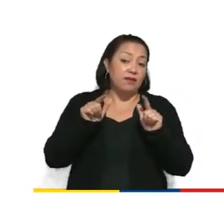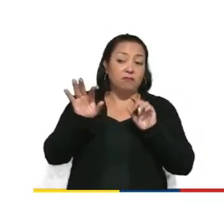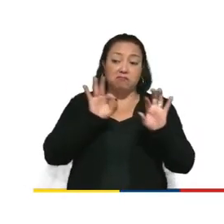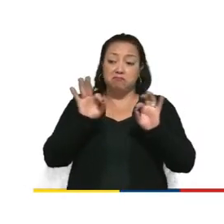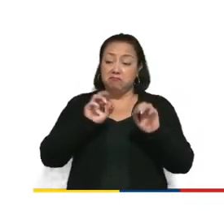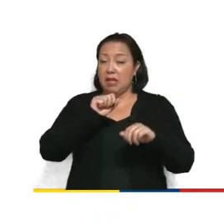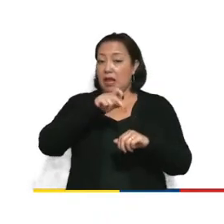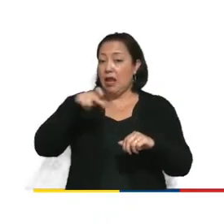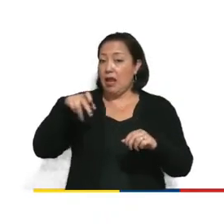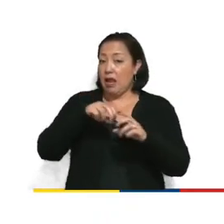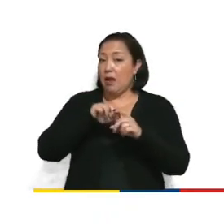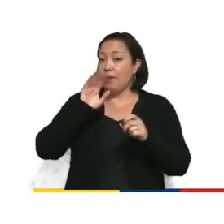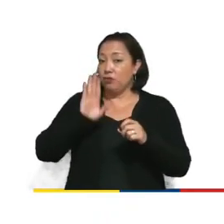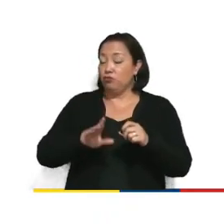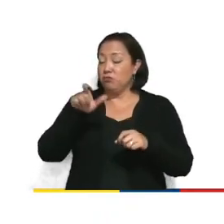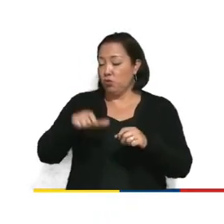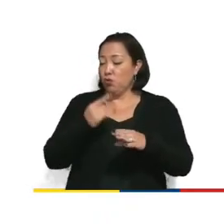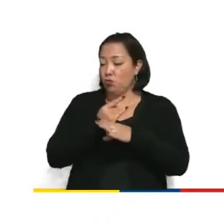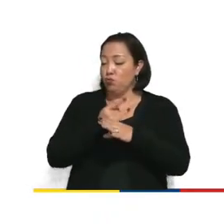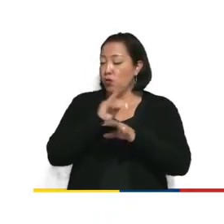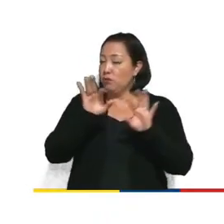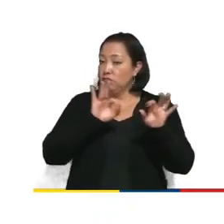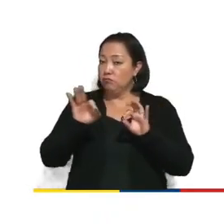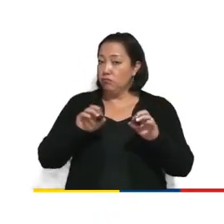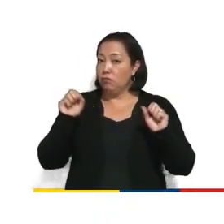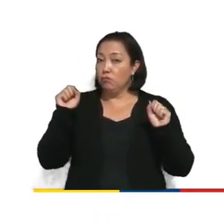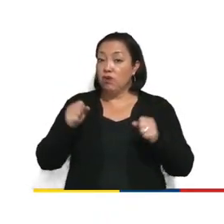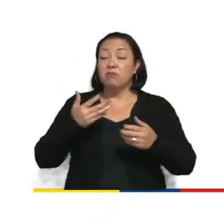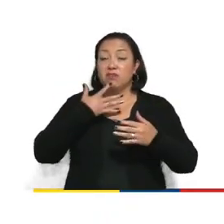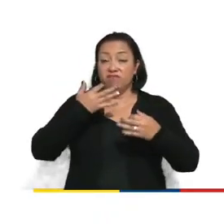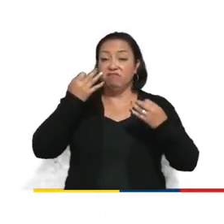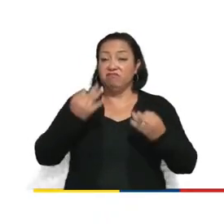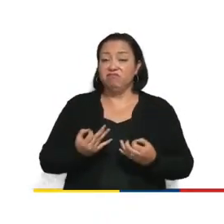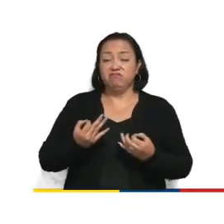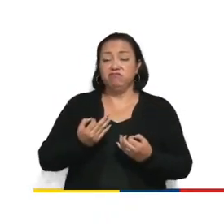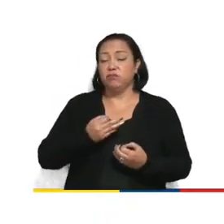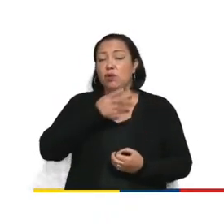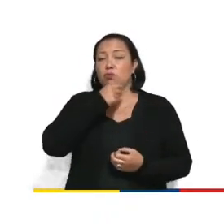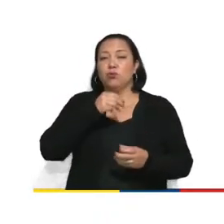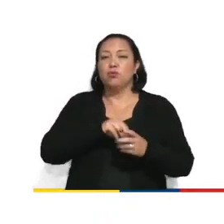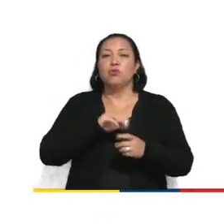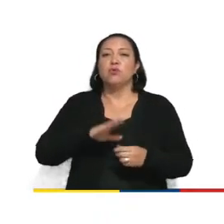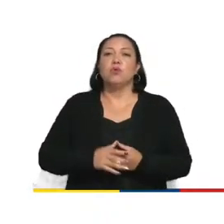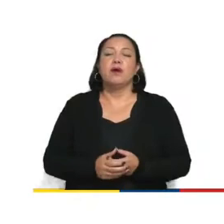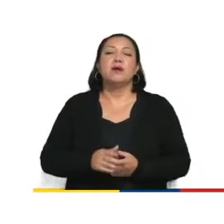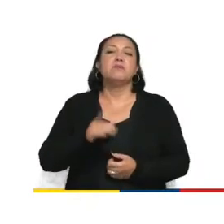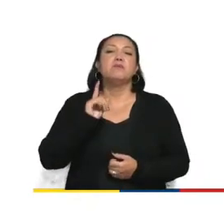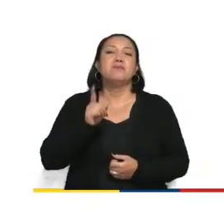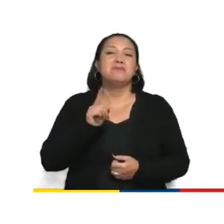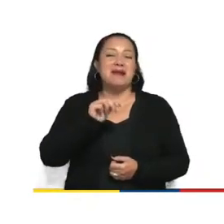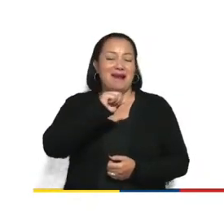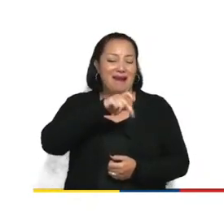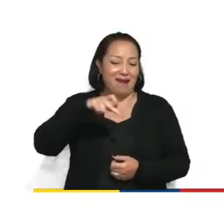aplicaciones por parte del usuario. Esto no es verdad. No es cierto porque la aplicación, para poder llegar